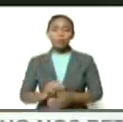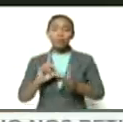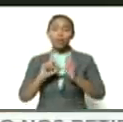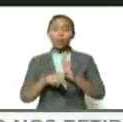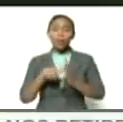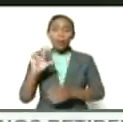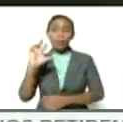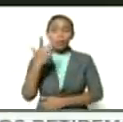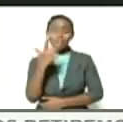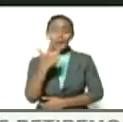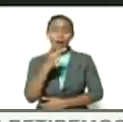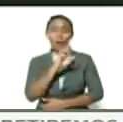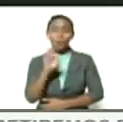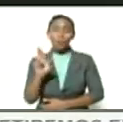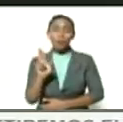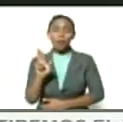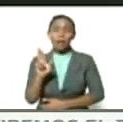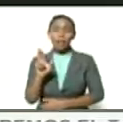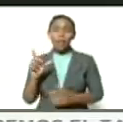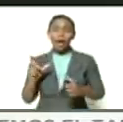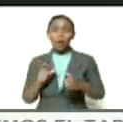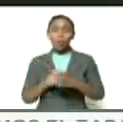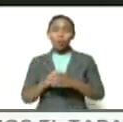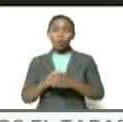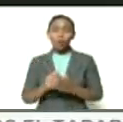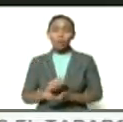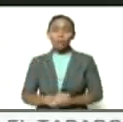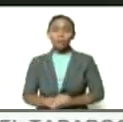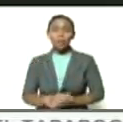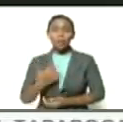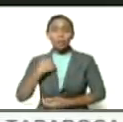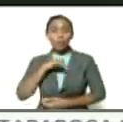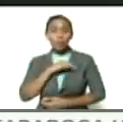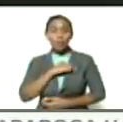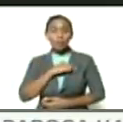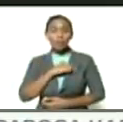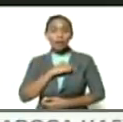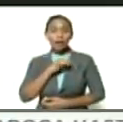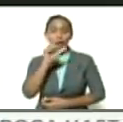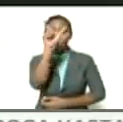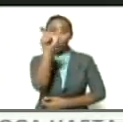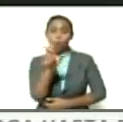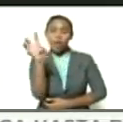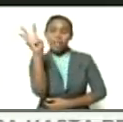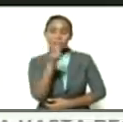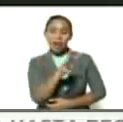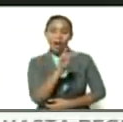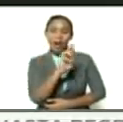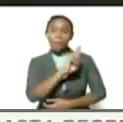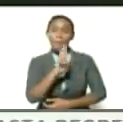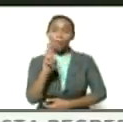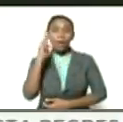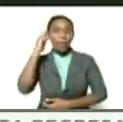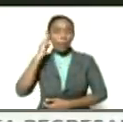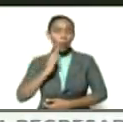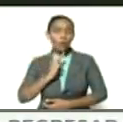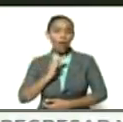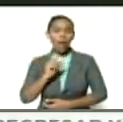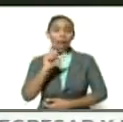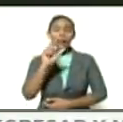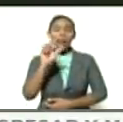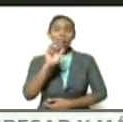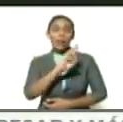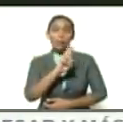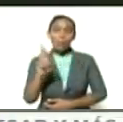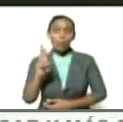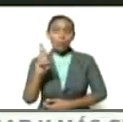la tercera república la república de Angostura de nuestra Guayana la república de Bolívar la república que fue